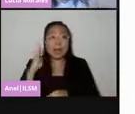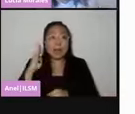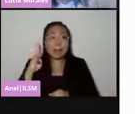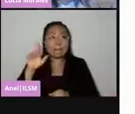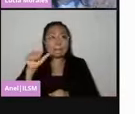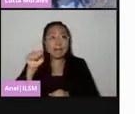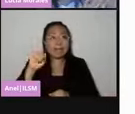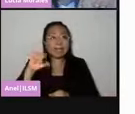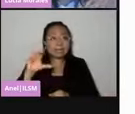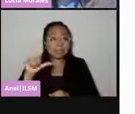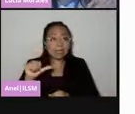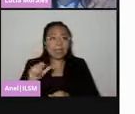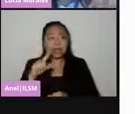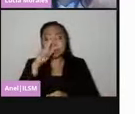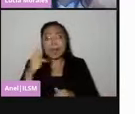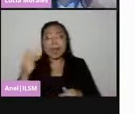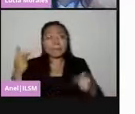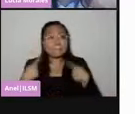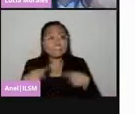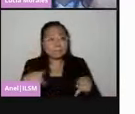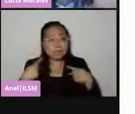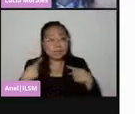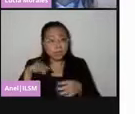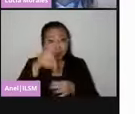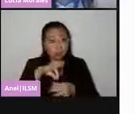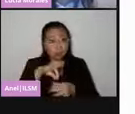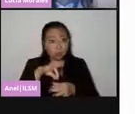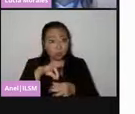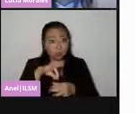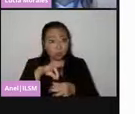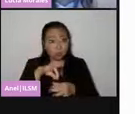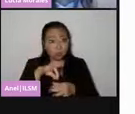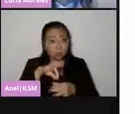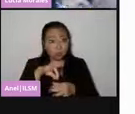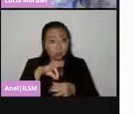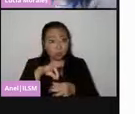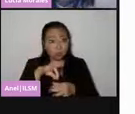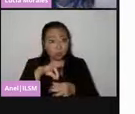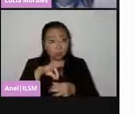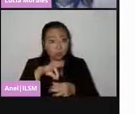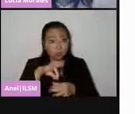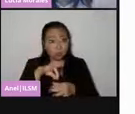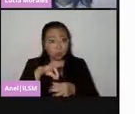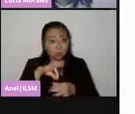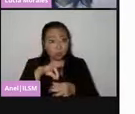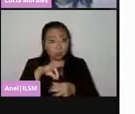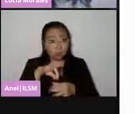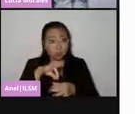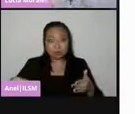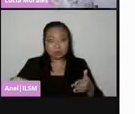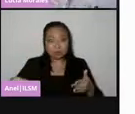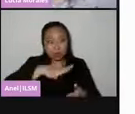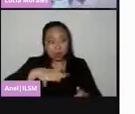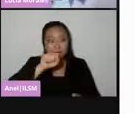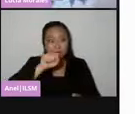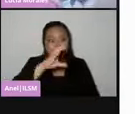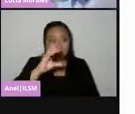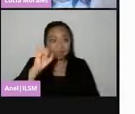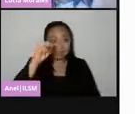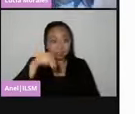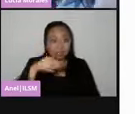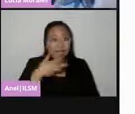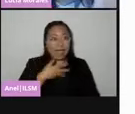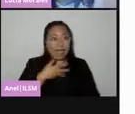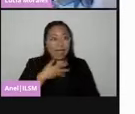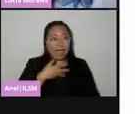personas electoras inscritas en la lista nominal de la sección electoral de que se trate, sea mayor a 100 y